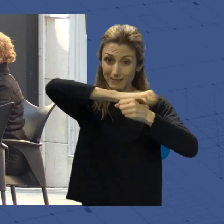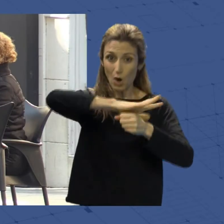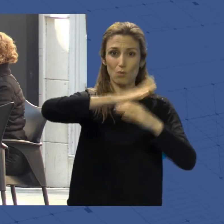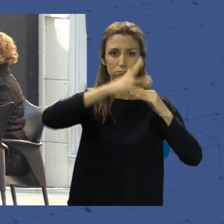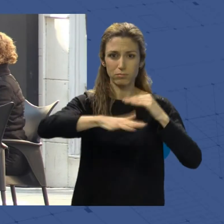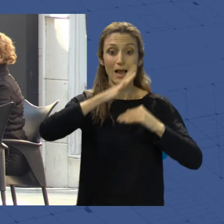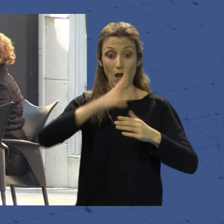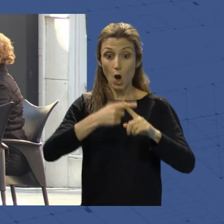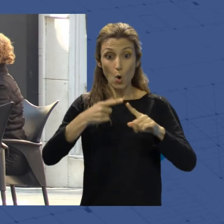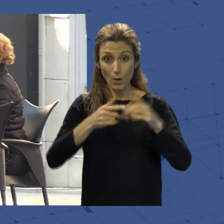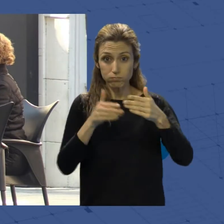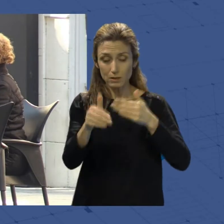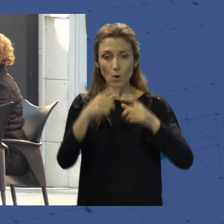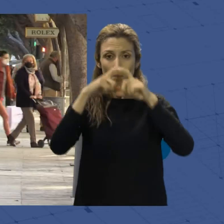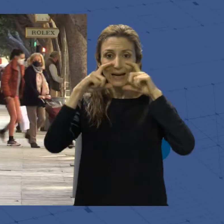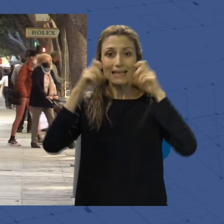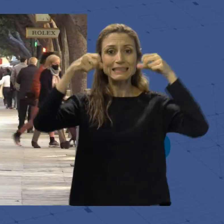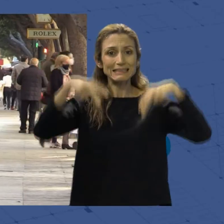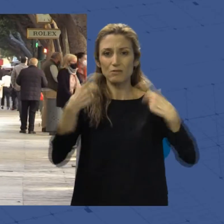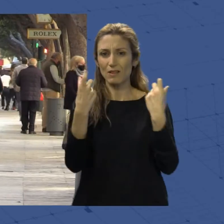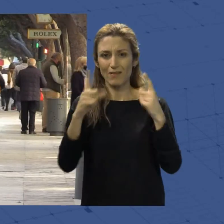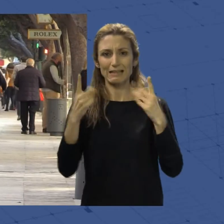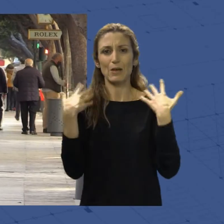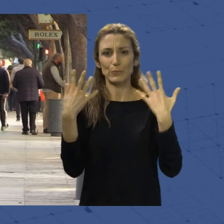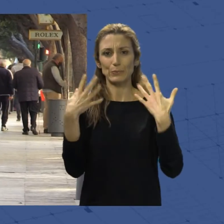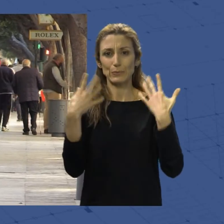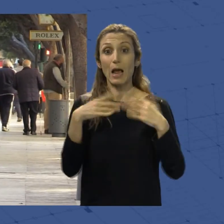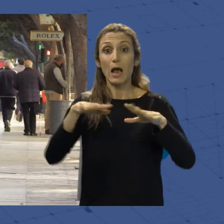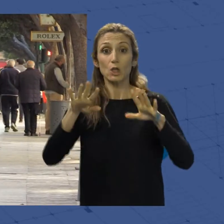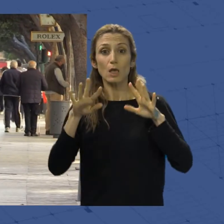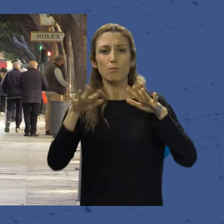calle sin mascarilla, salvo en los momentos de gran confluencia de personas.